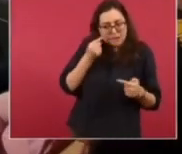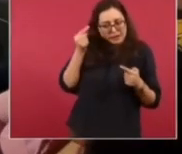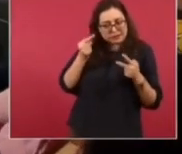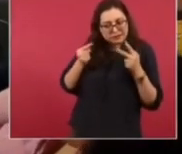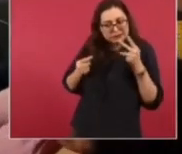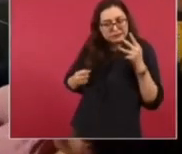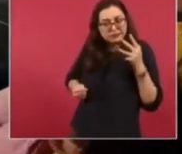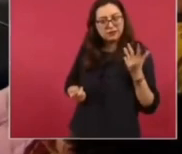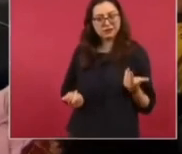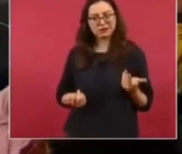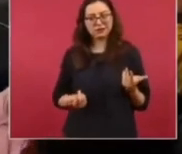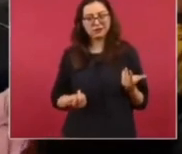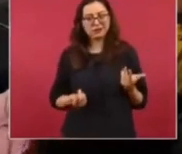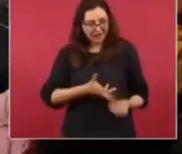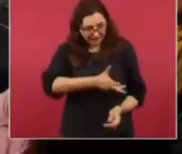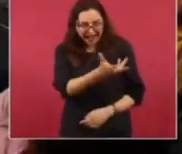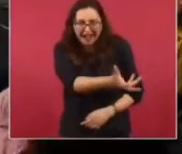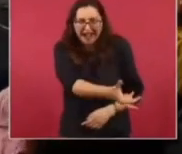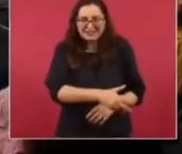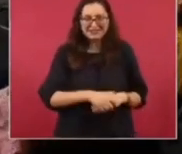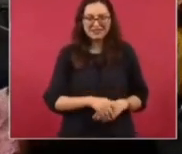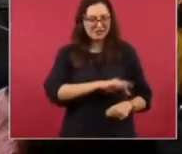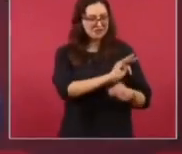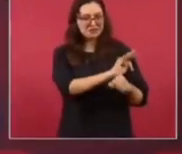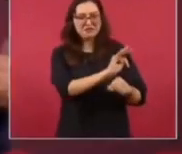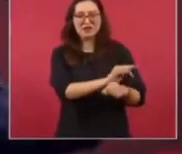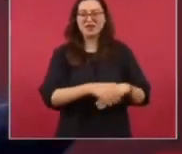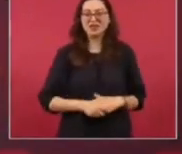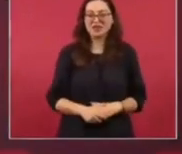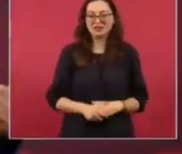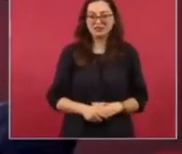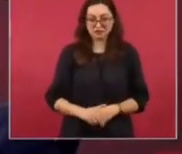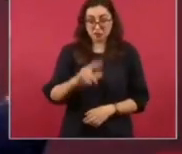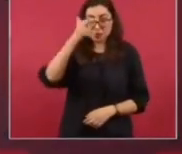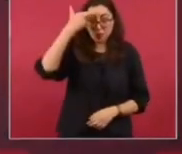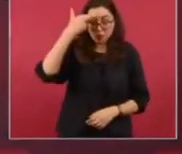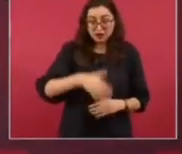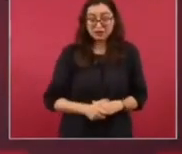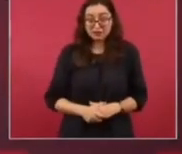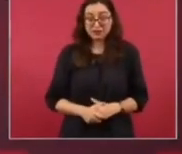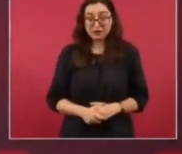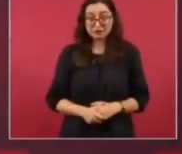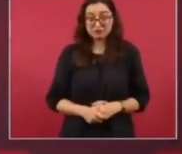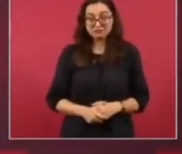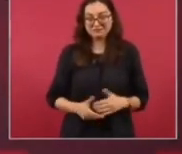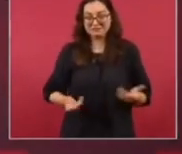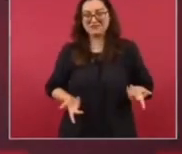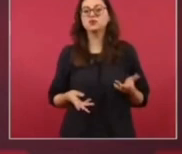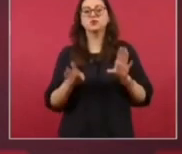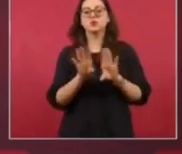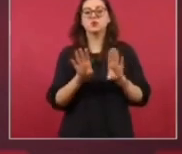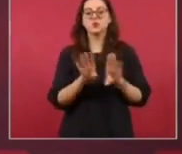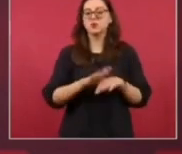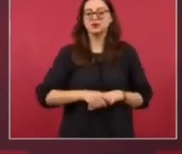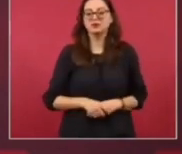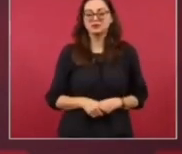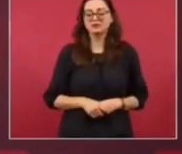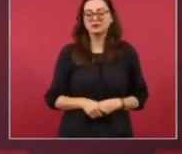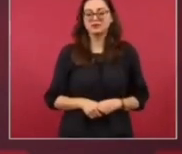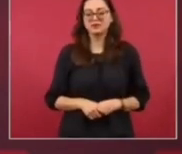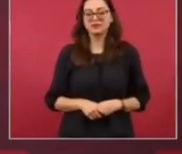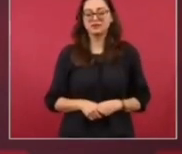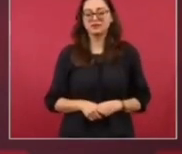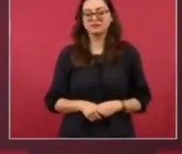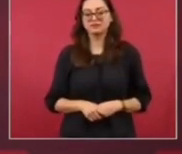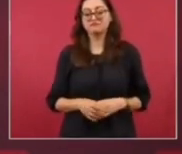¿No se acuerdan que había moderadores y decidían sobre el formato y